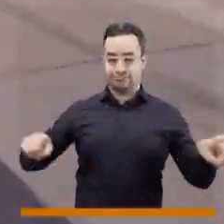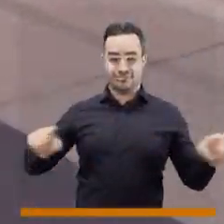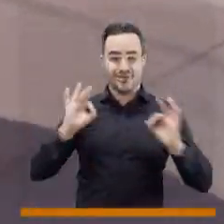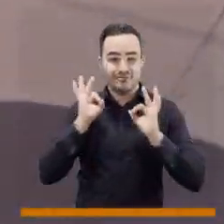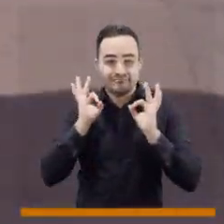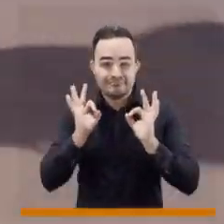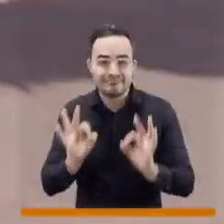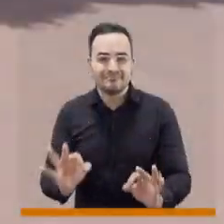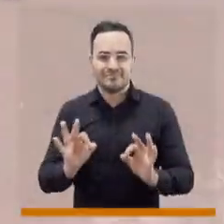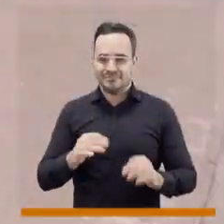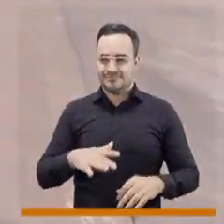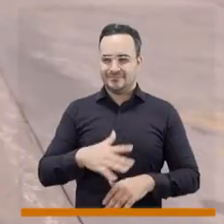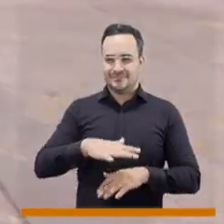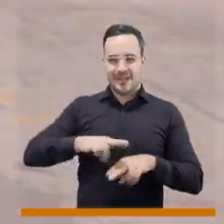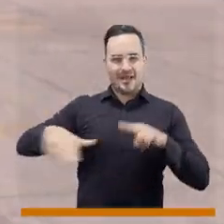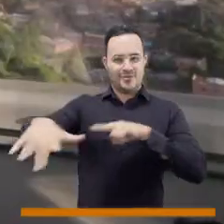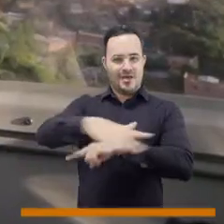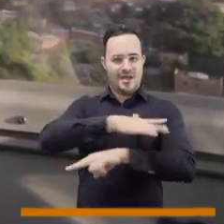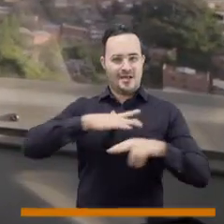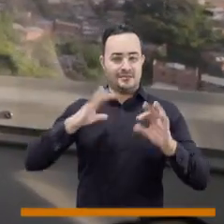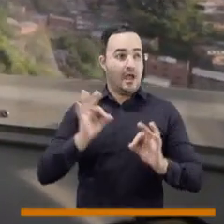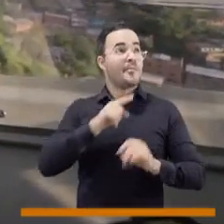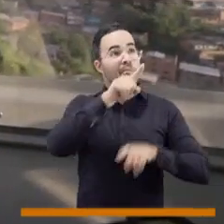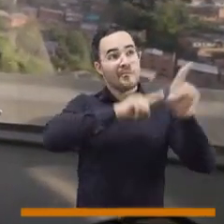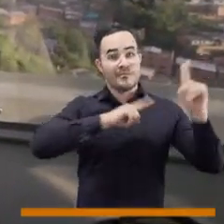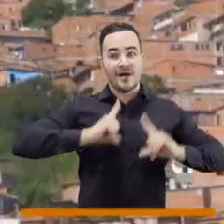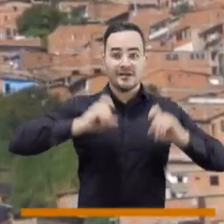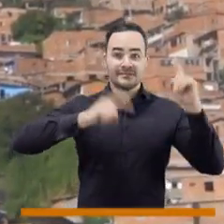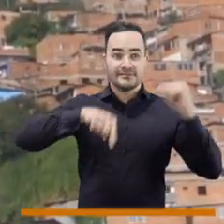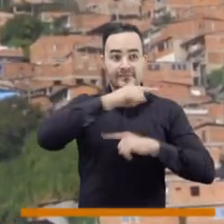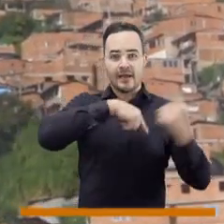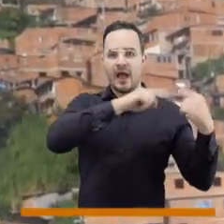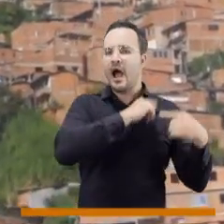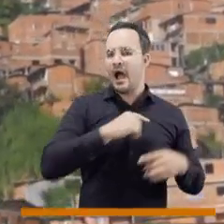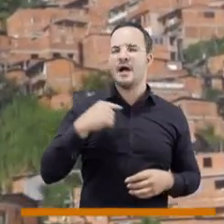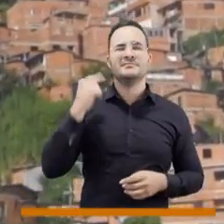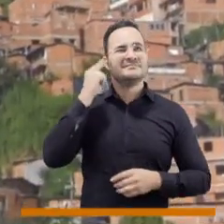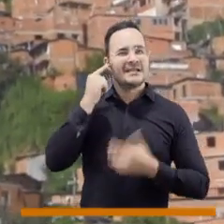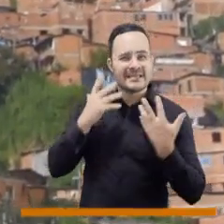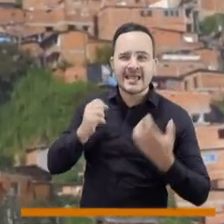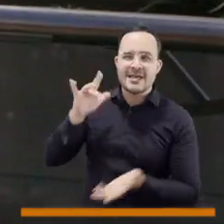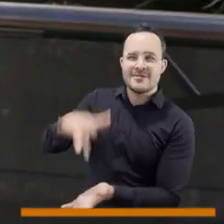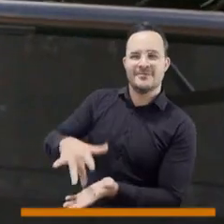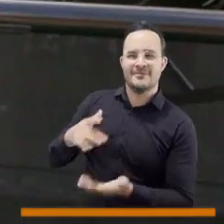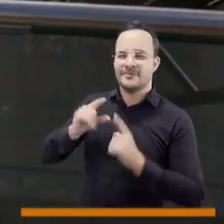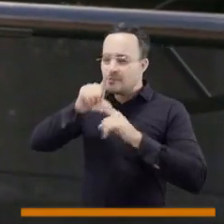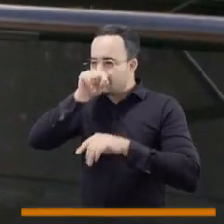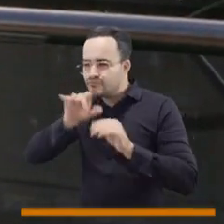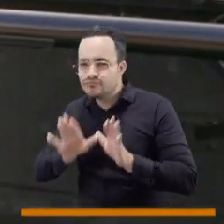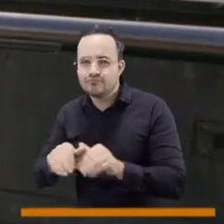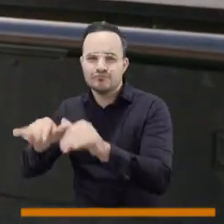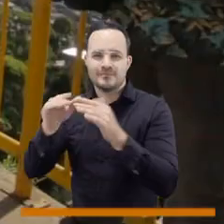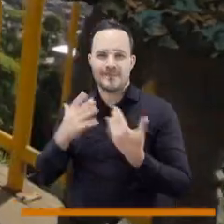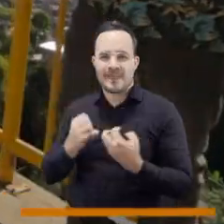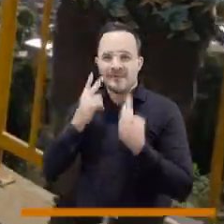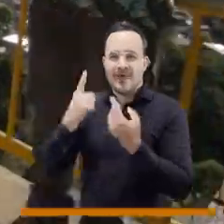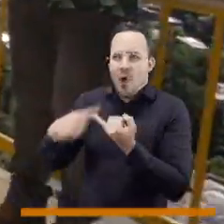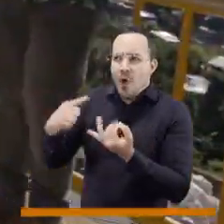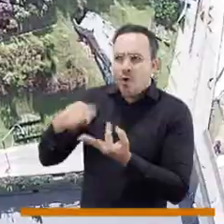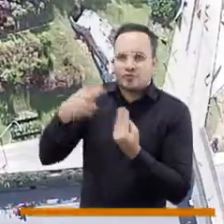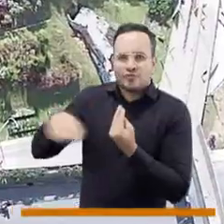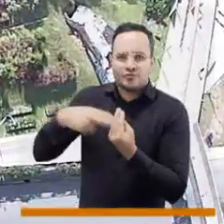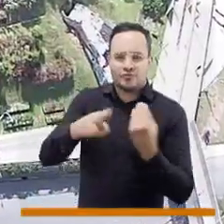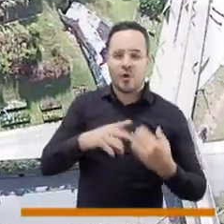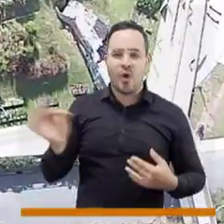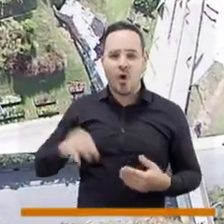biodiversidad. Donde vengan los extranjeros es a decir, fue pucha, yo quiero ir a Medellín a ver las distintas especies